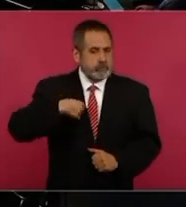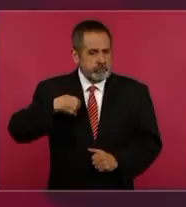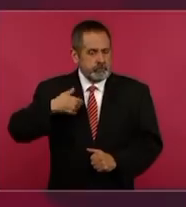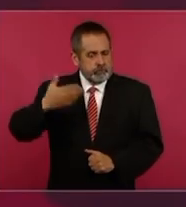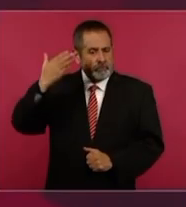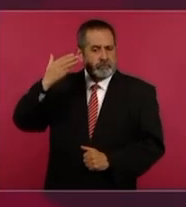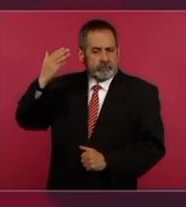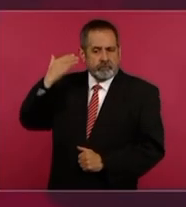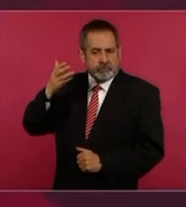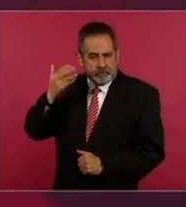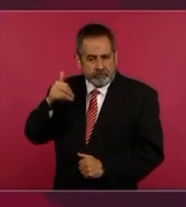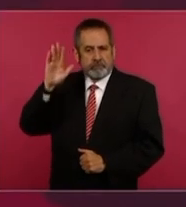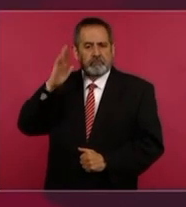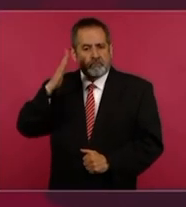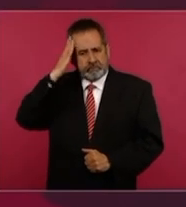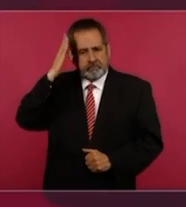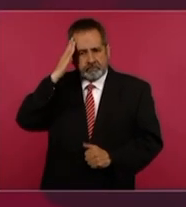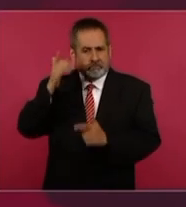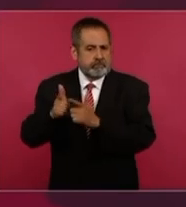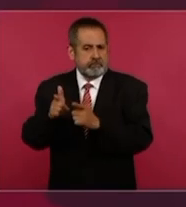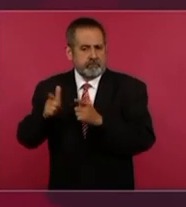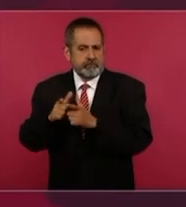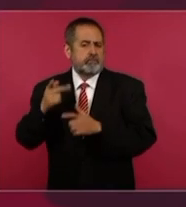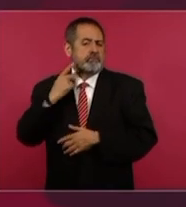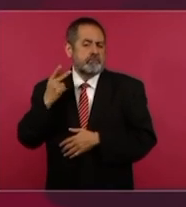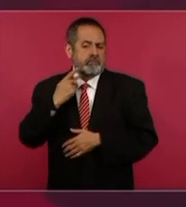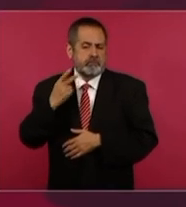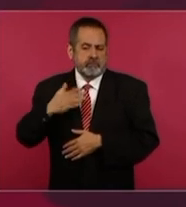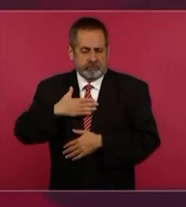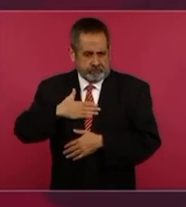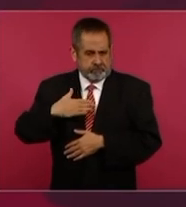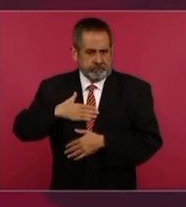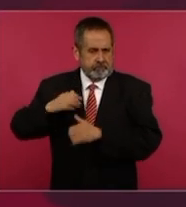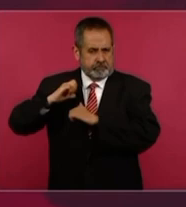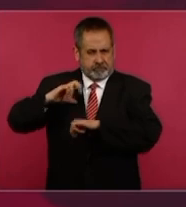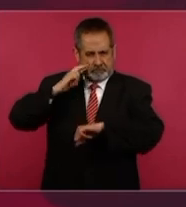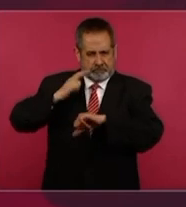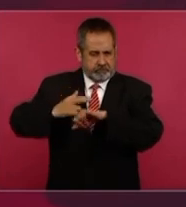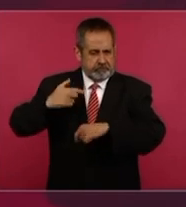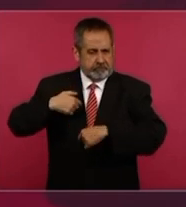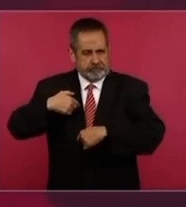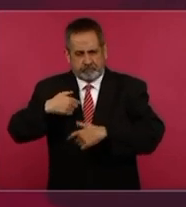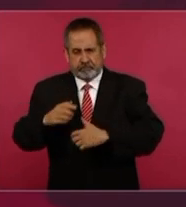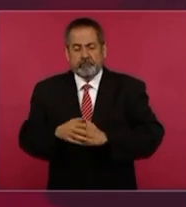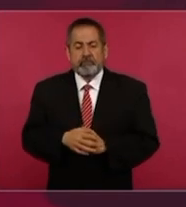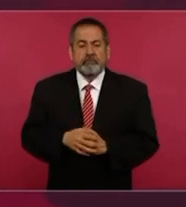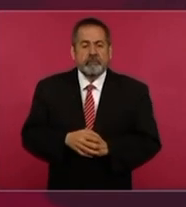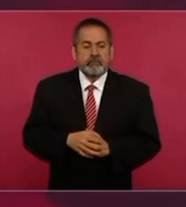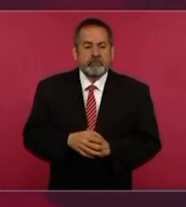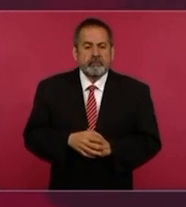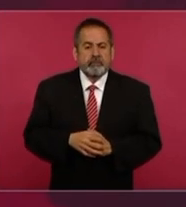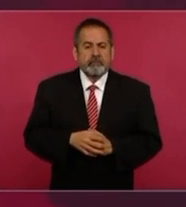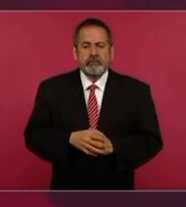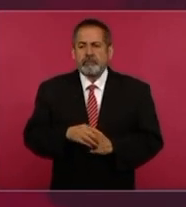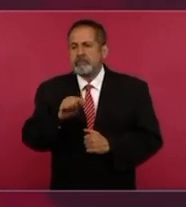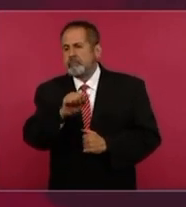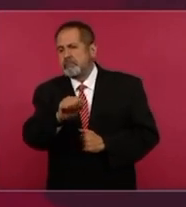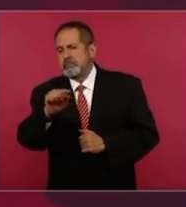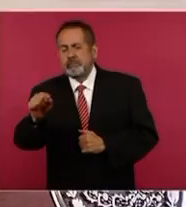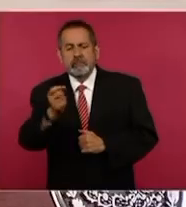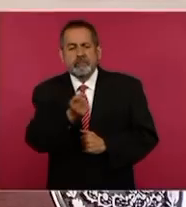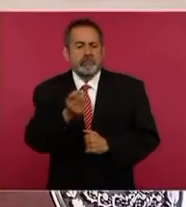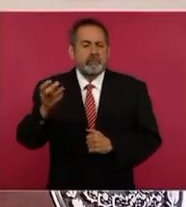y se lanzaban candidatos, incluso